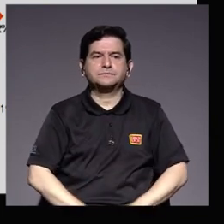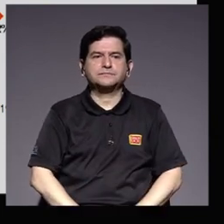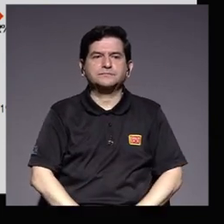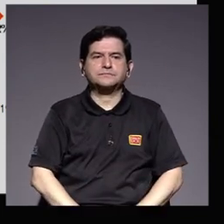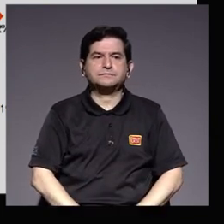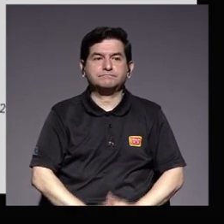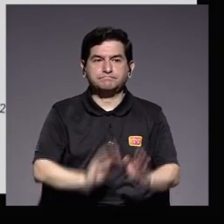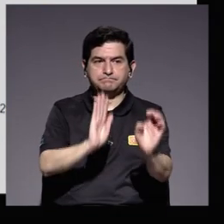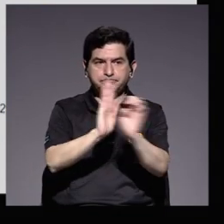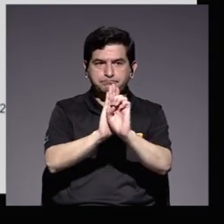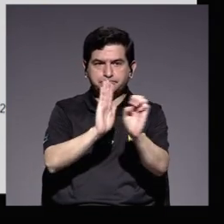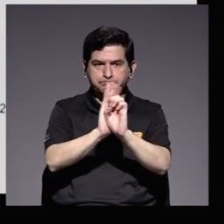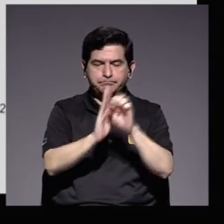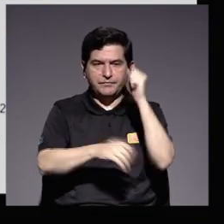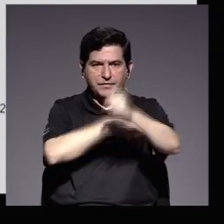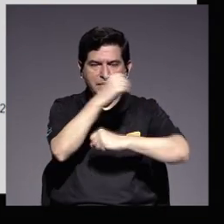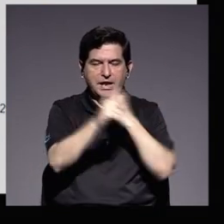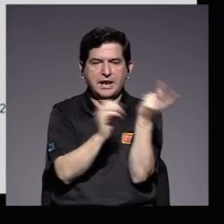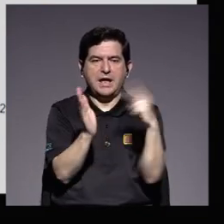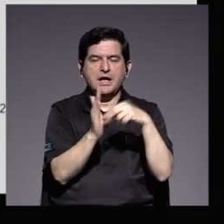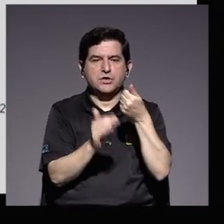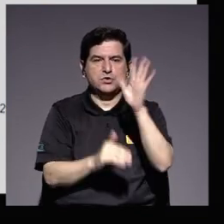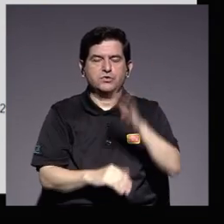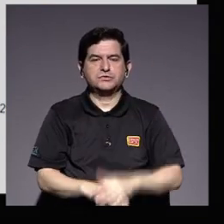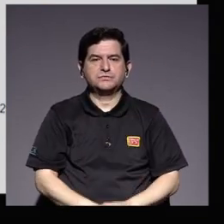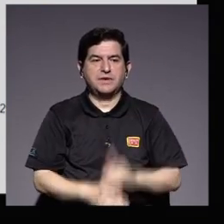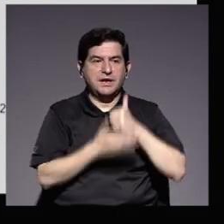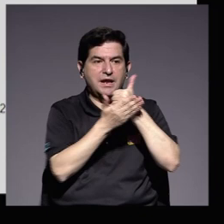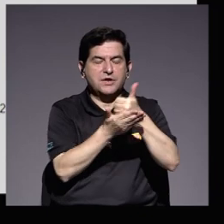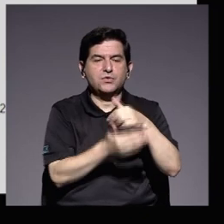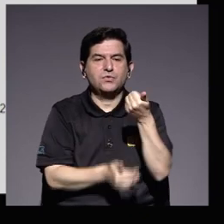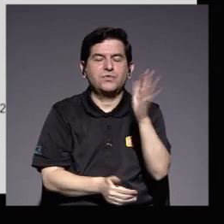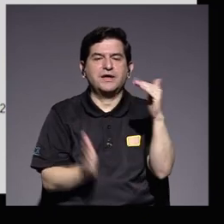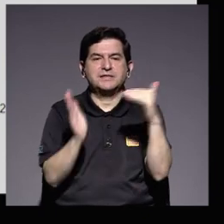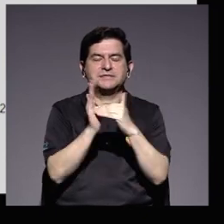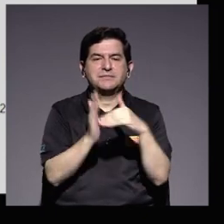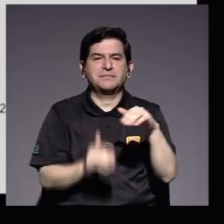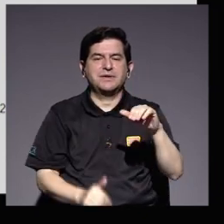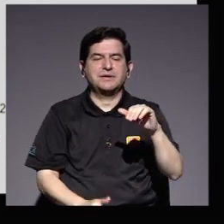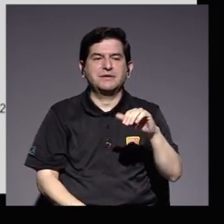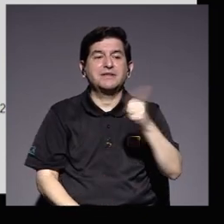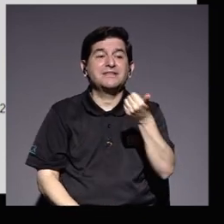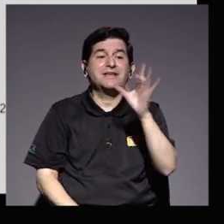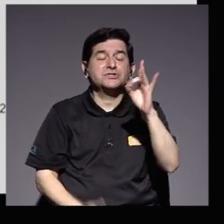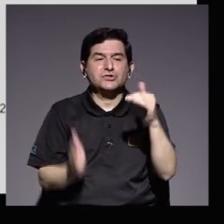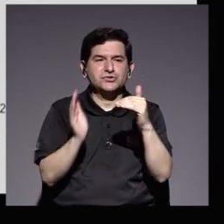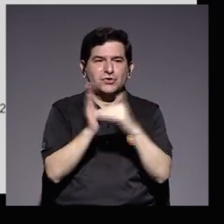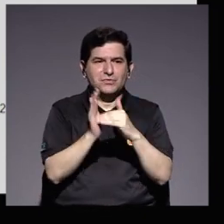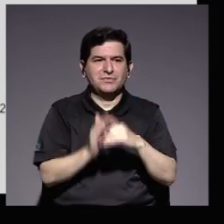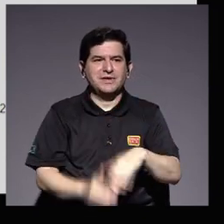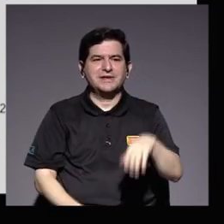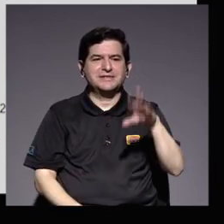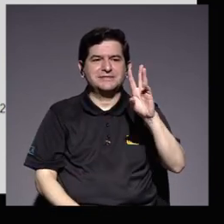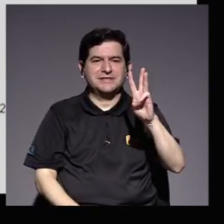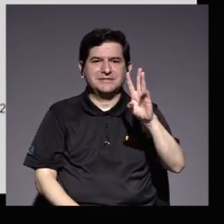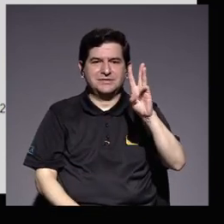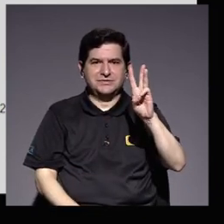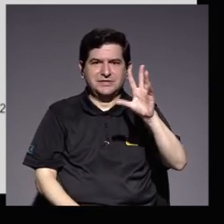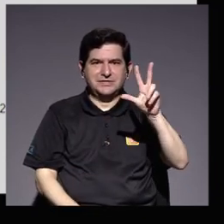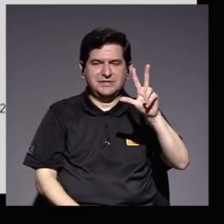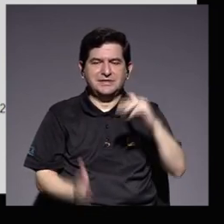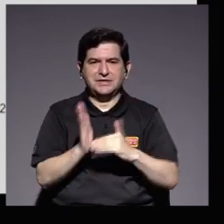por ejemplo en el año 2015 la inversión en becas fue de 15 mil 18 mil 763 millones de colones